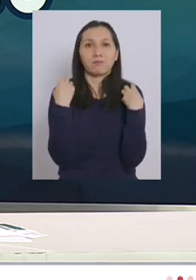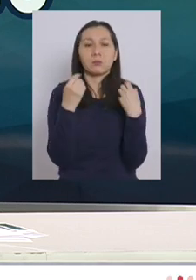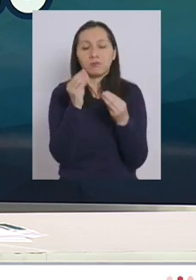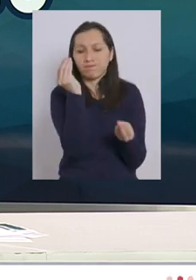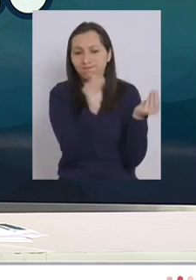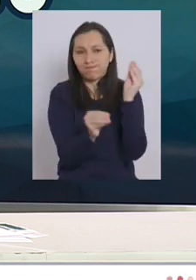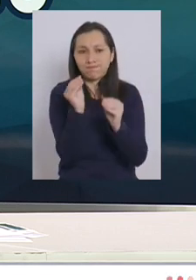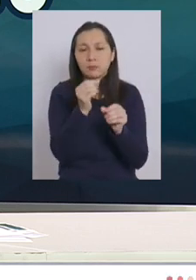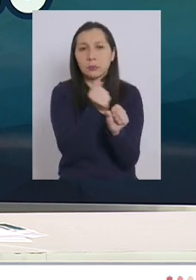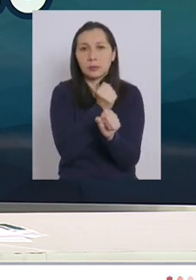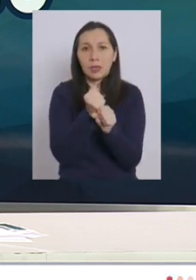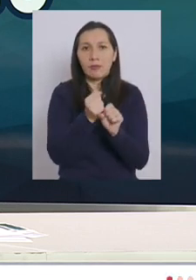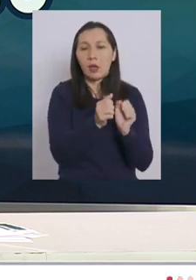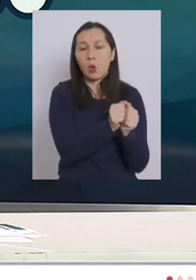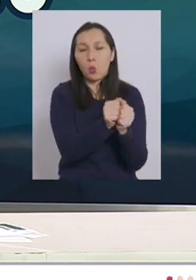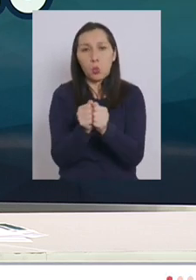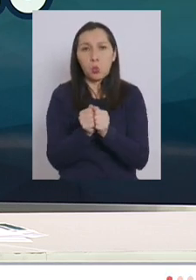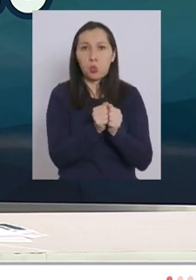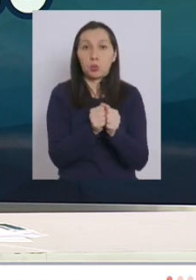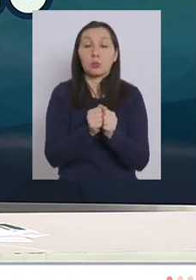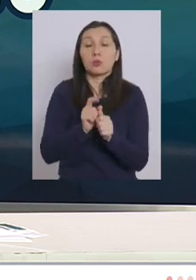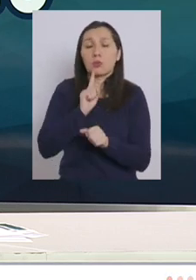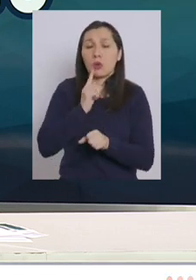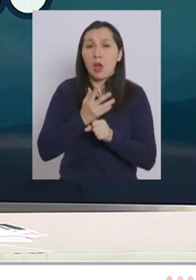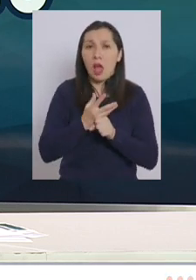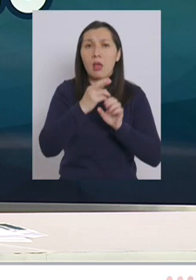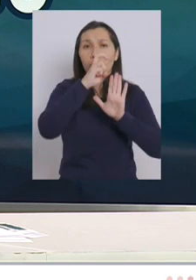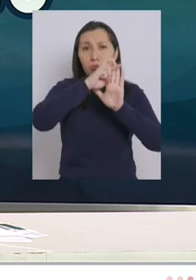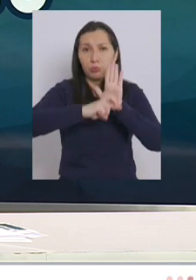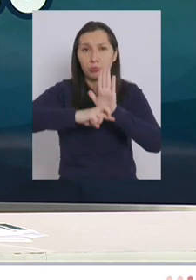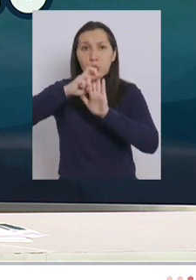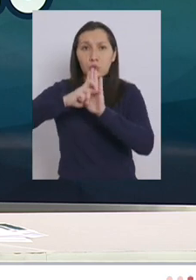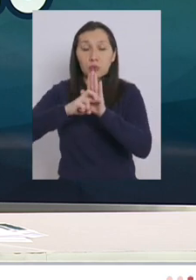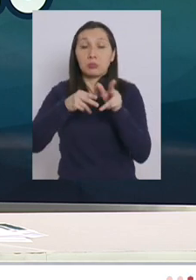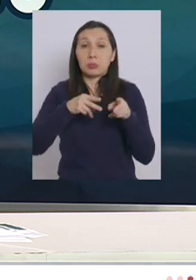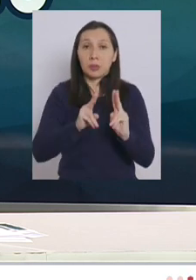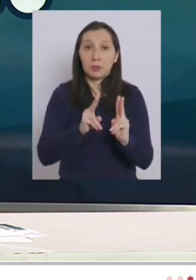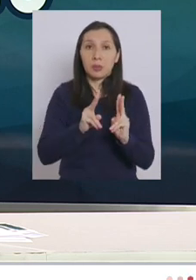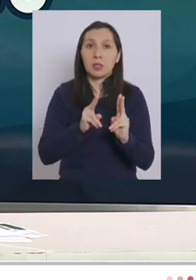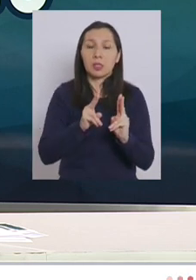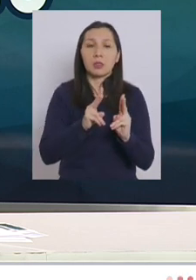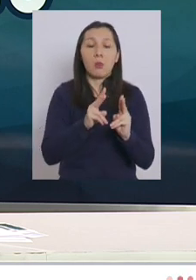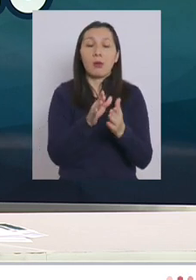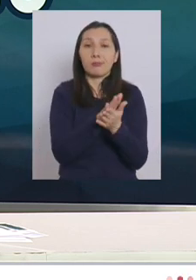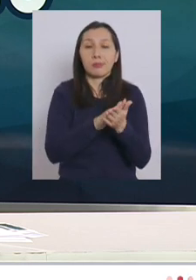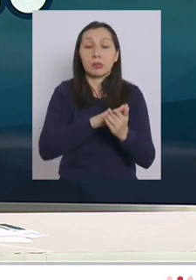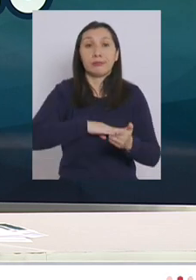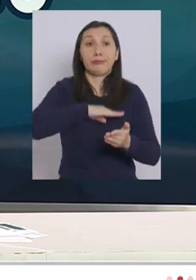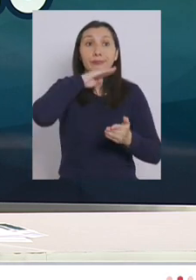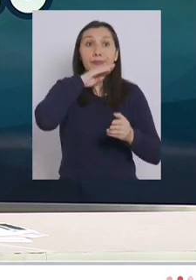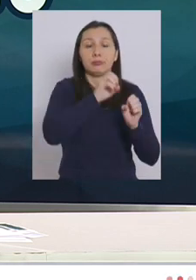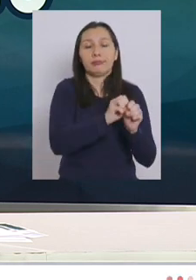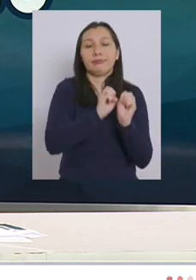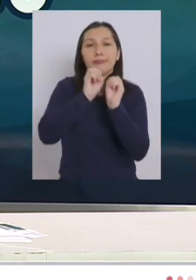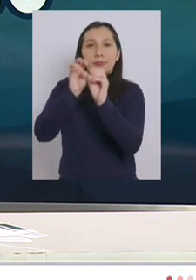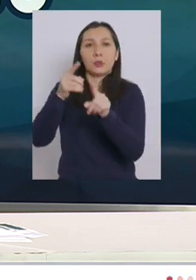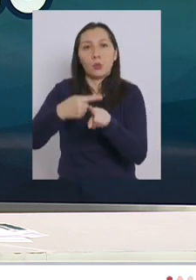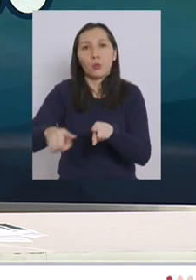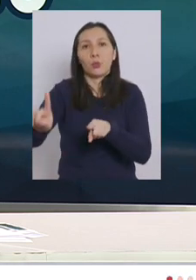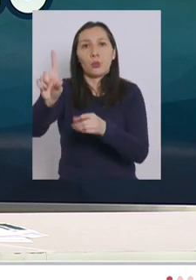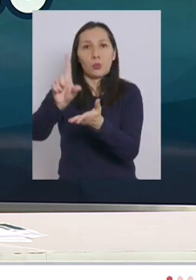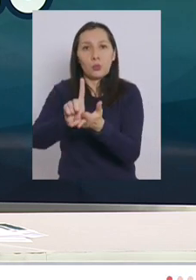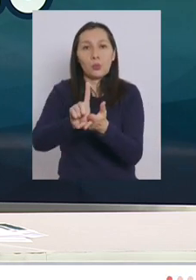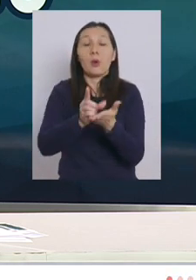elaborando un trabajo conjunto tenemos protocolos que nos permiten derivar justamente aquellos pacientes